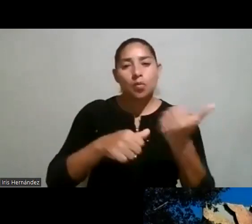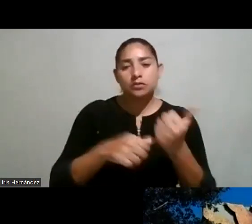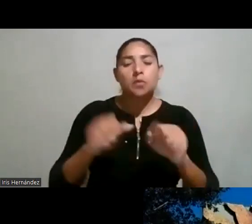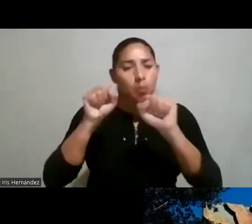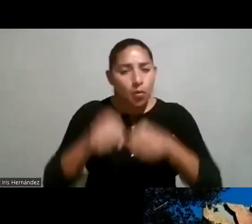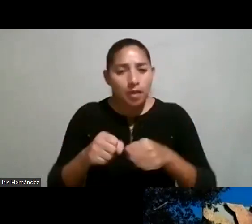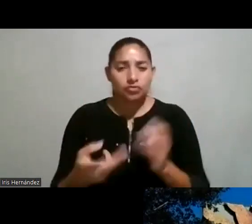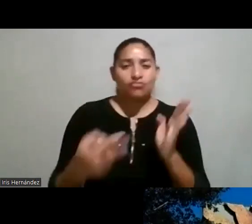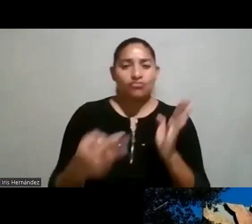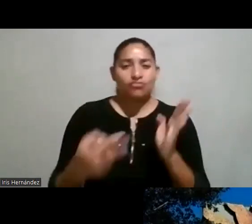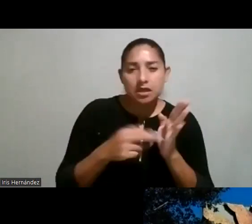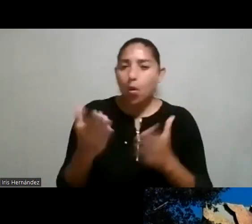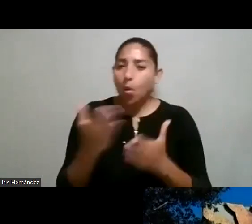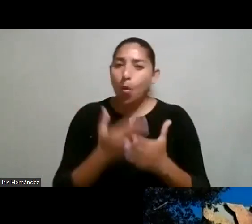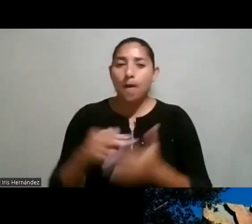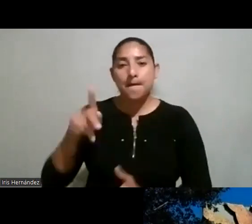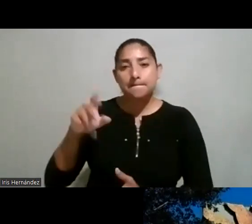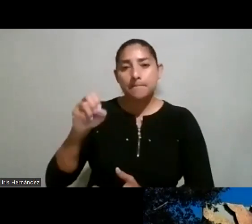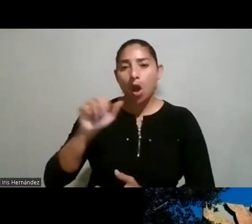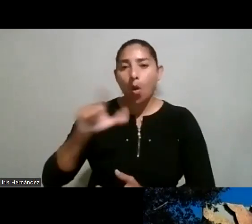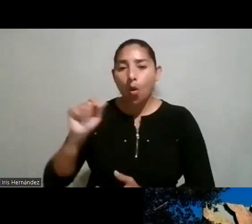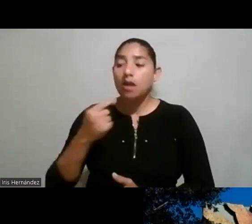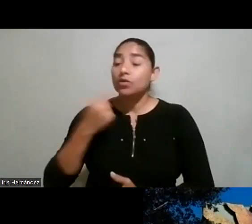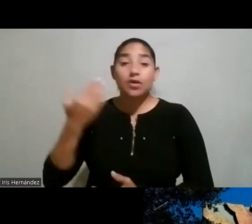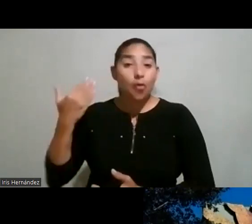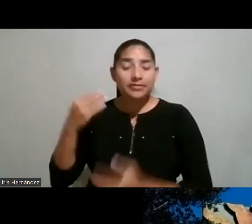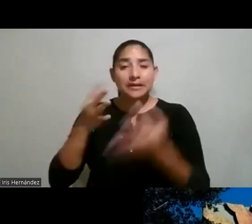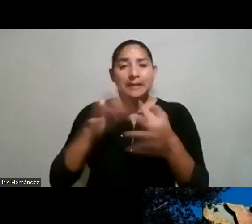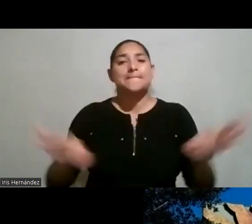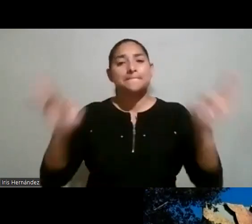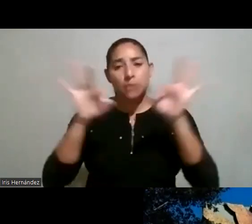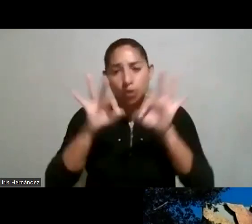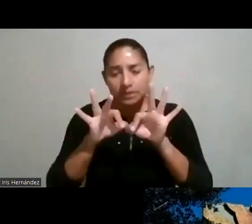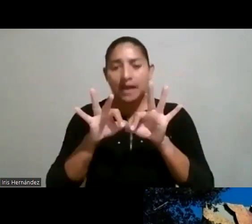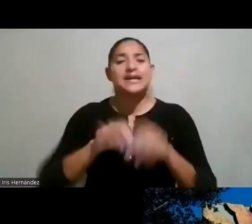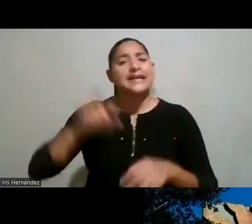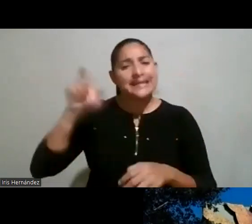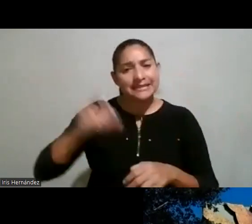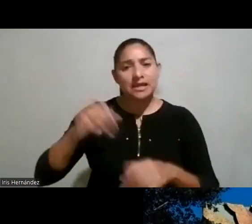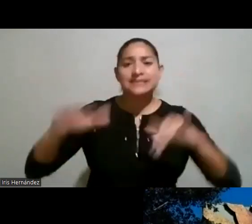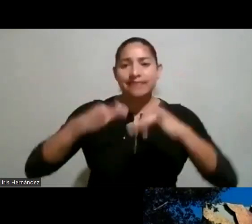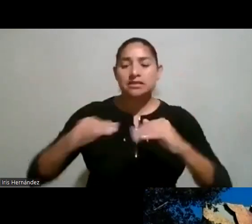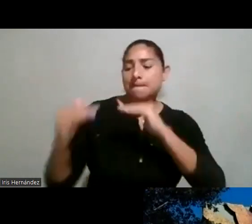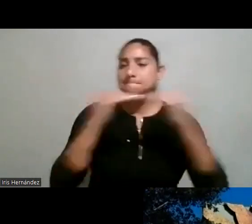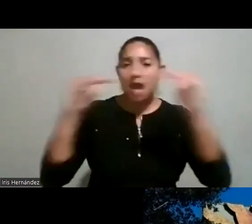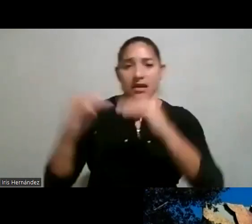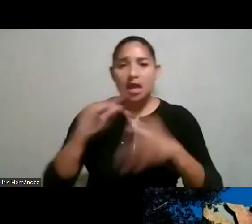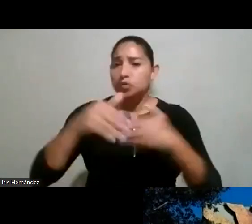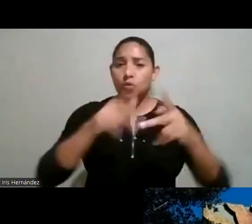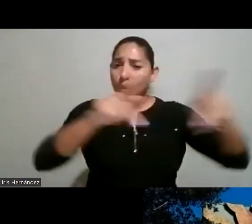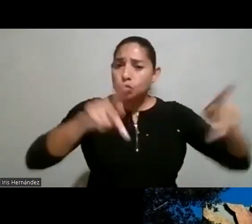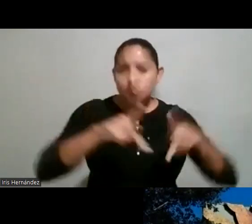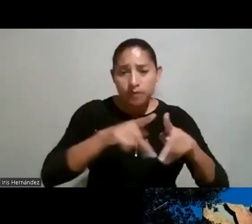pudiéramos referir no sé tal vez doña Paola que es que lo mencionó ¿verdad? a la importancia de esa necesidad de establecer paridad en esos puestos